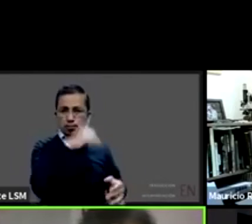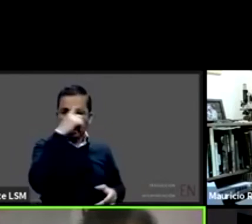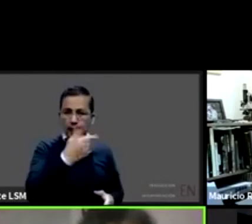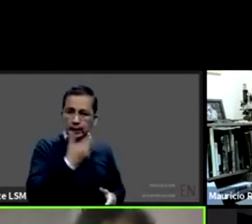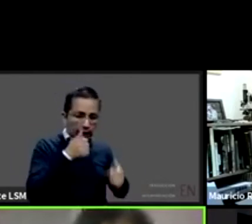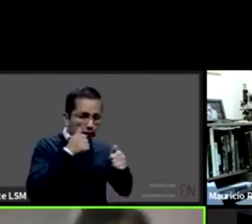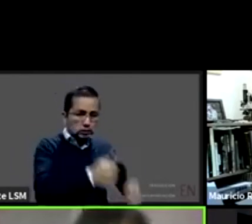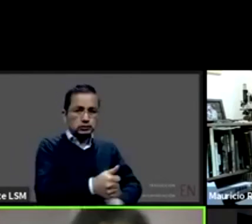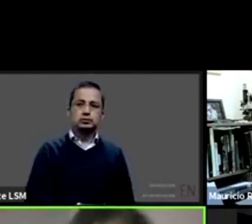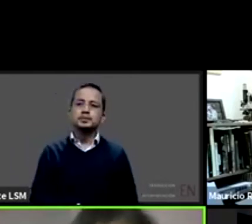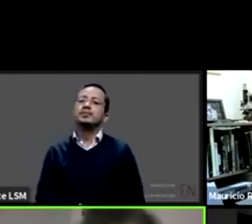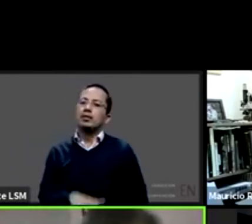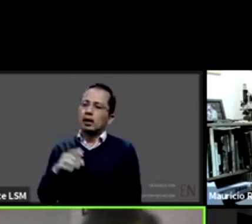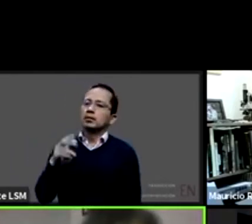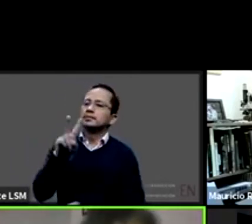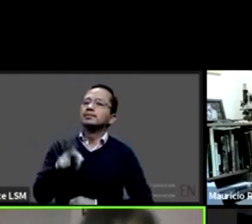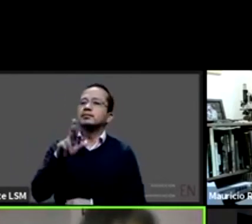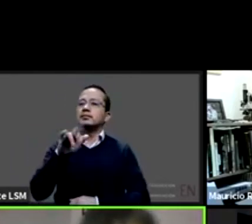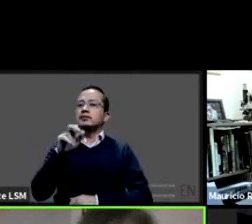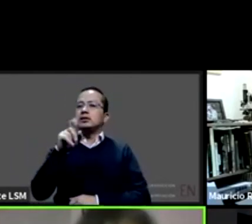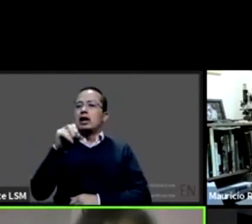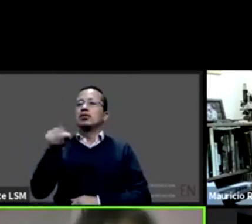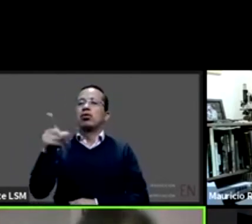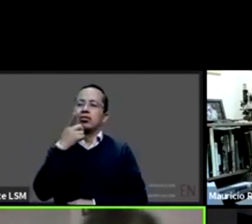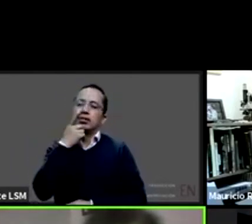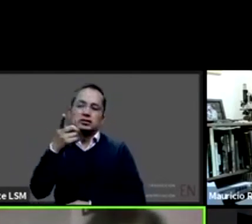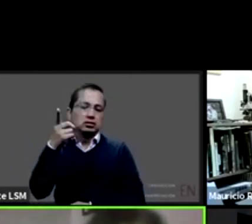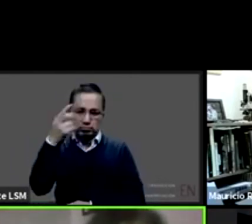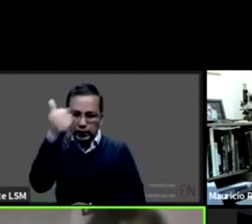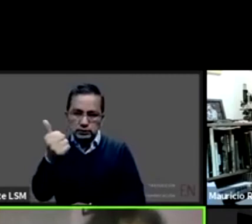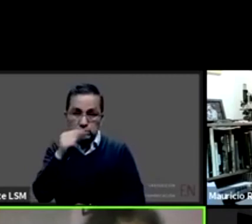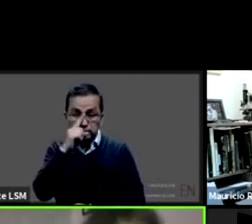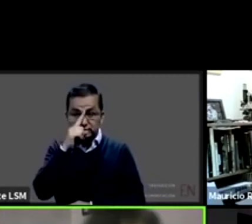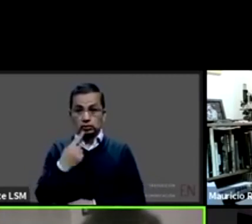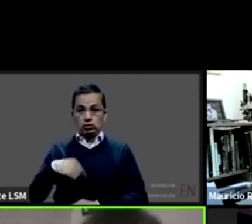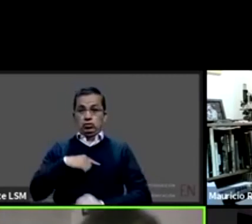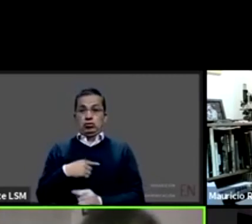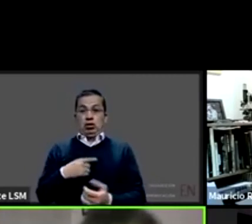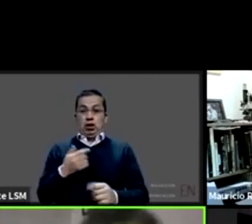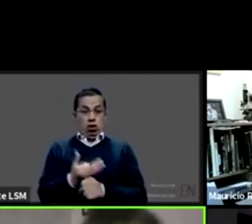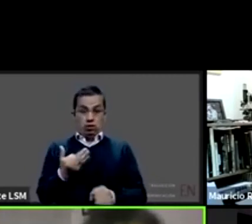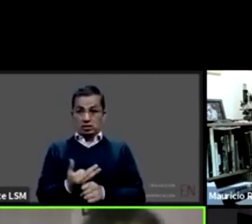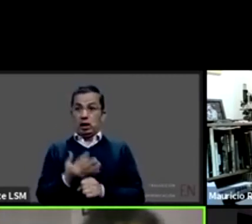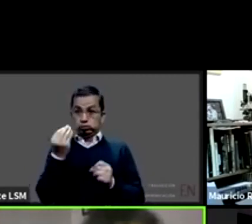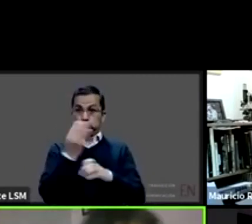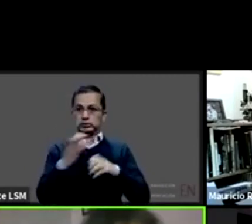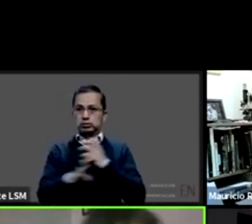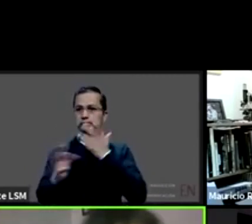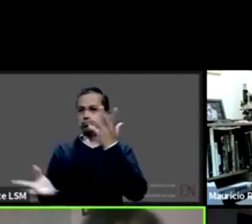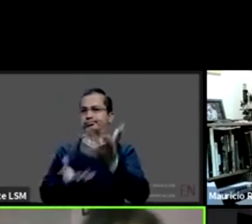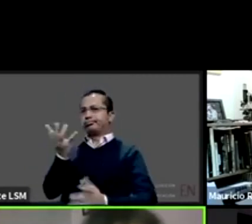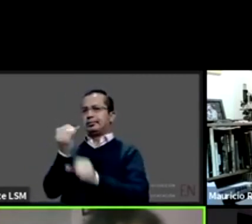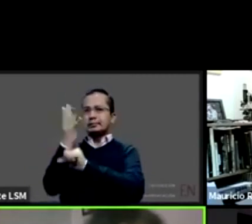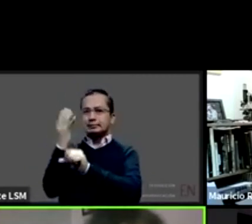retos oportunidades y hay que abrir lo que nos que hacemos ahorita en el momento y también lo que tenemos que hacer en el